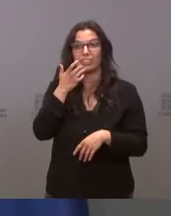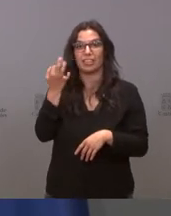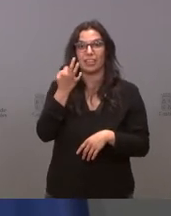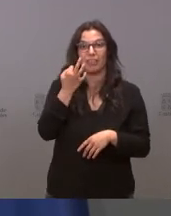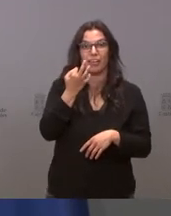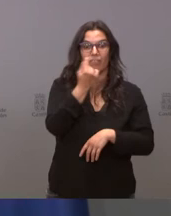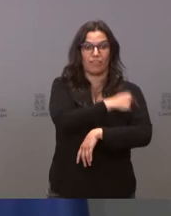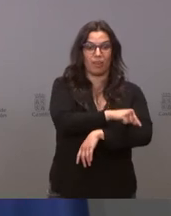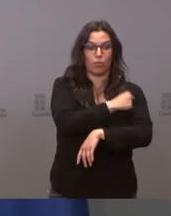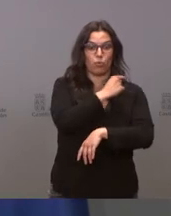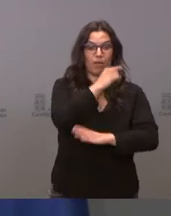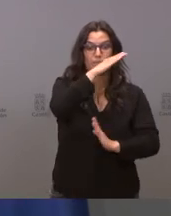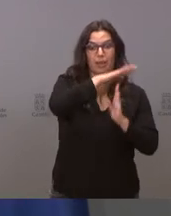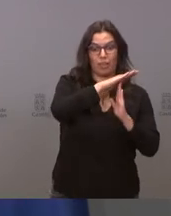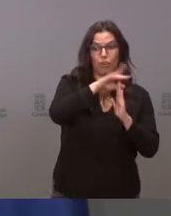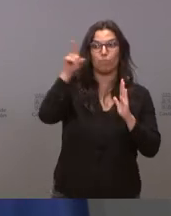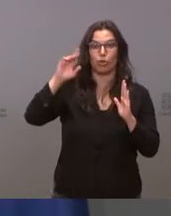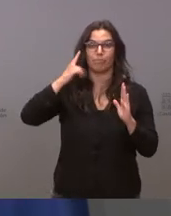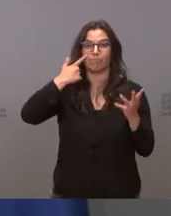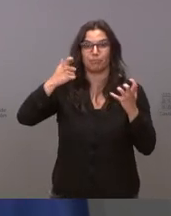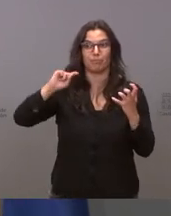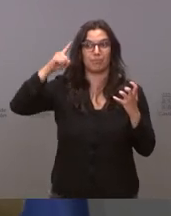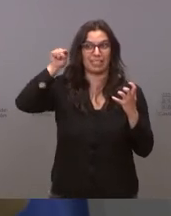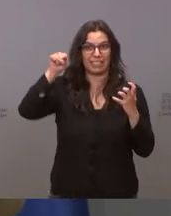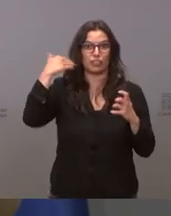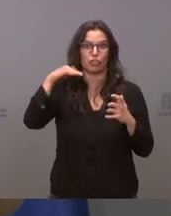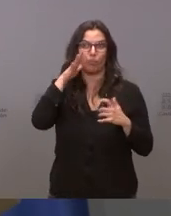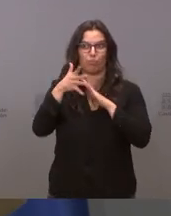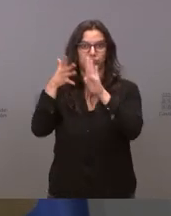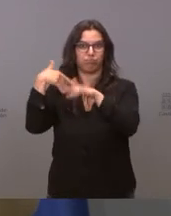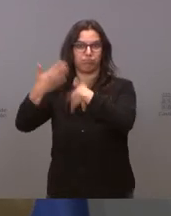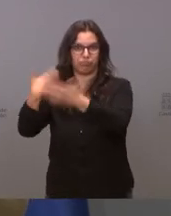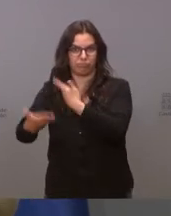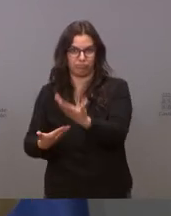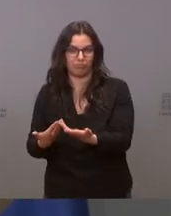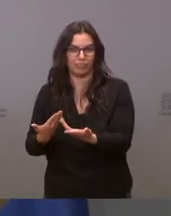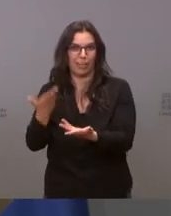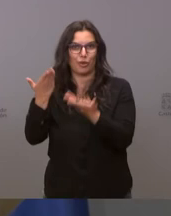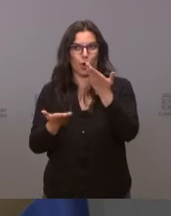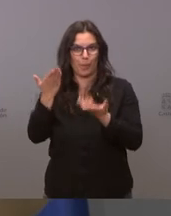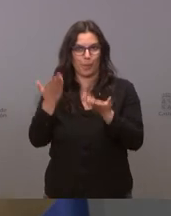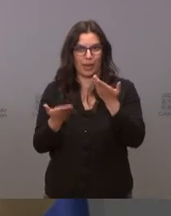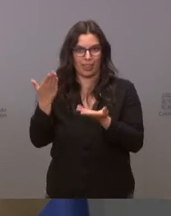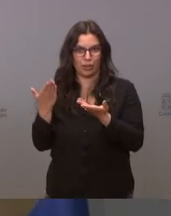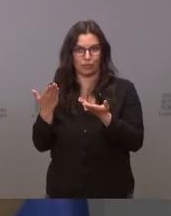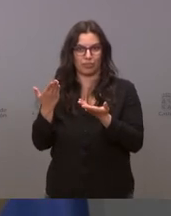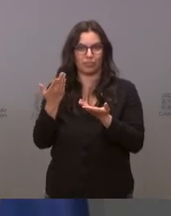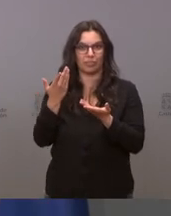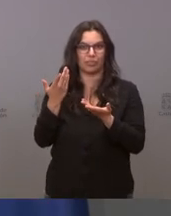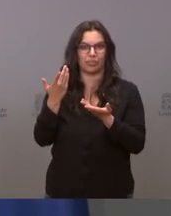vacunación lo normal es que se detenga más lleguen menos vacunas